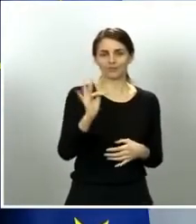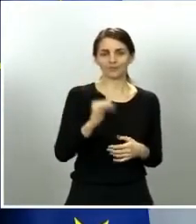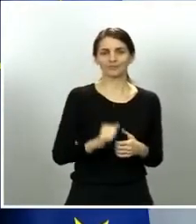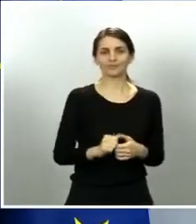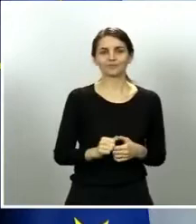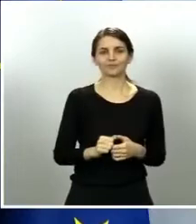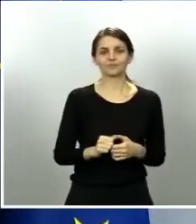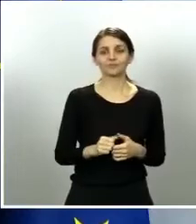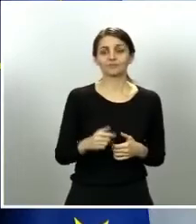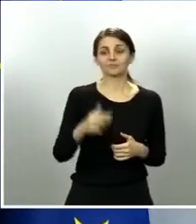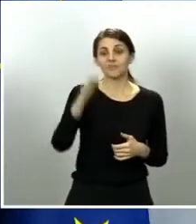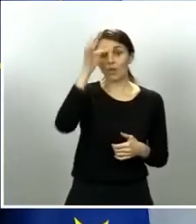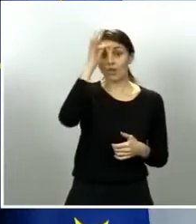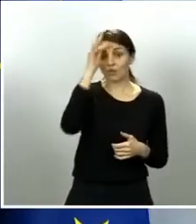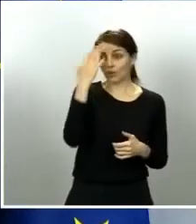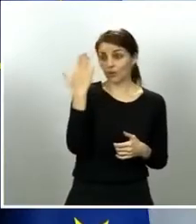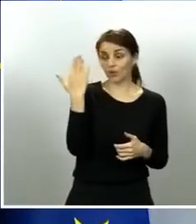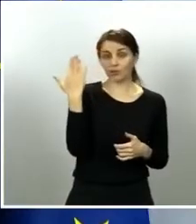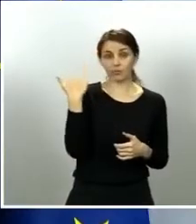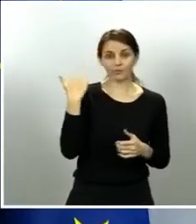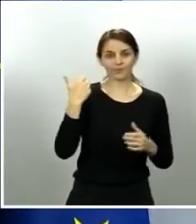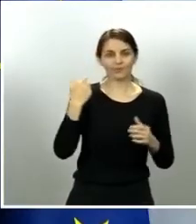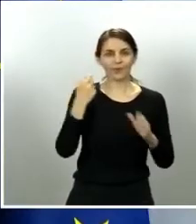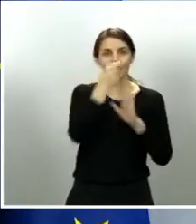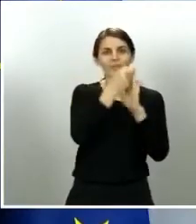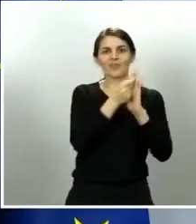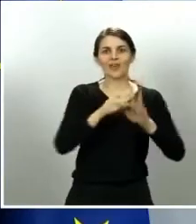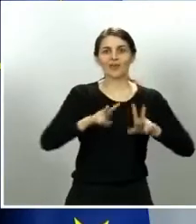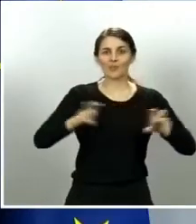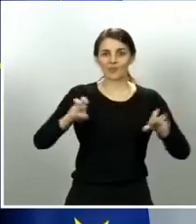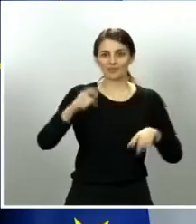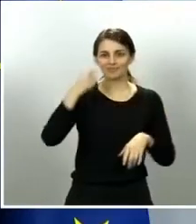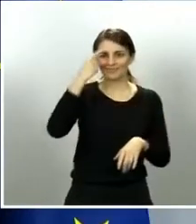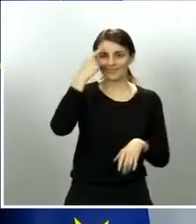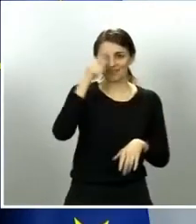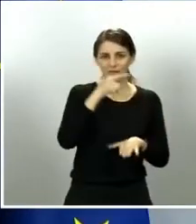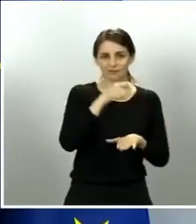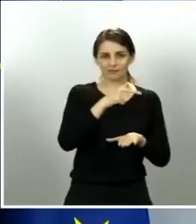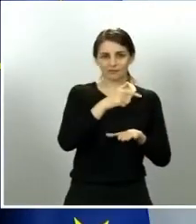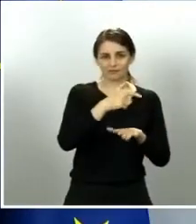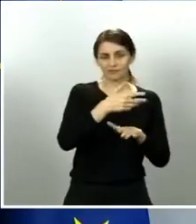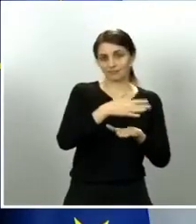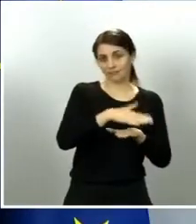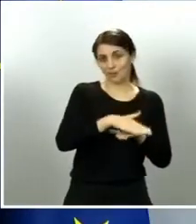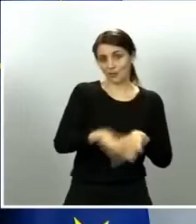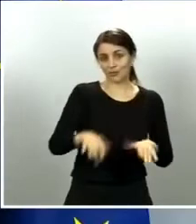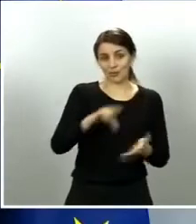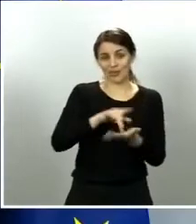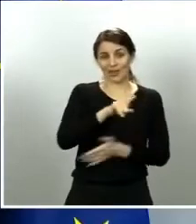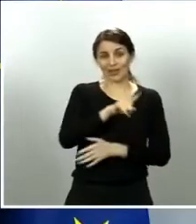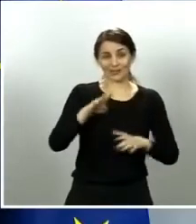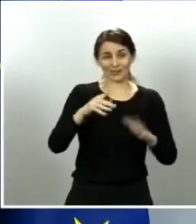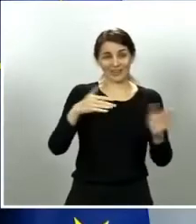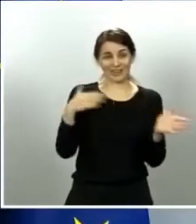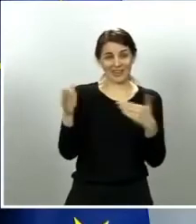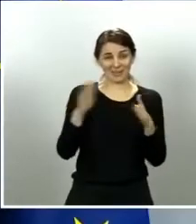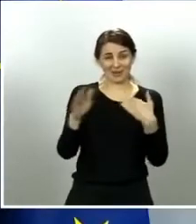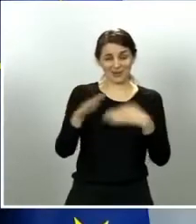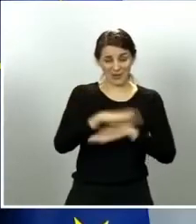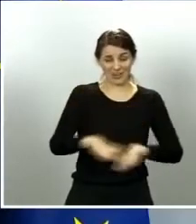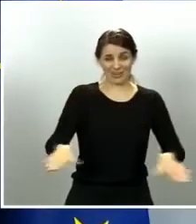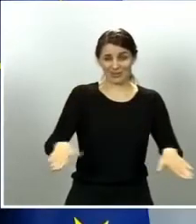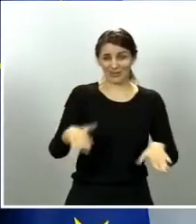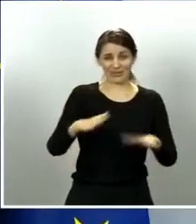mecanismo de alivio en este confinamiento, al que han estado sometidos desde el pasado 14 de marzo nuestros menores de